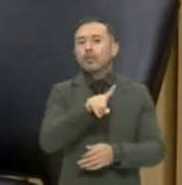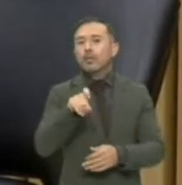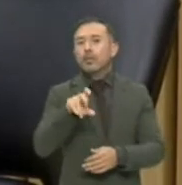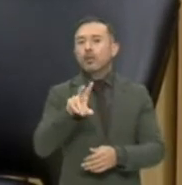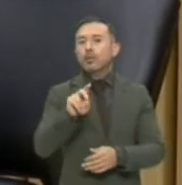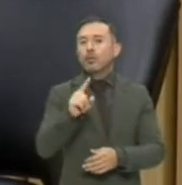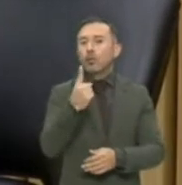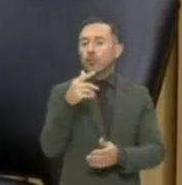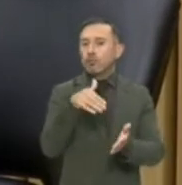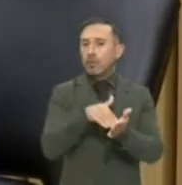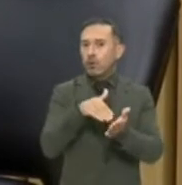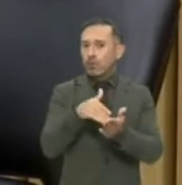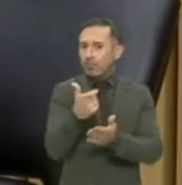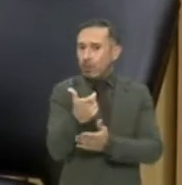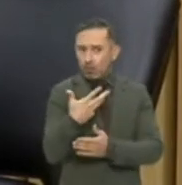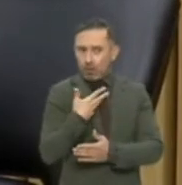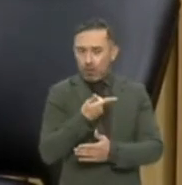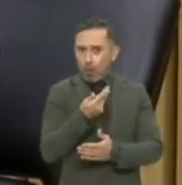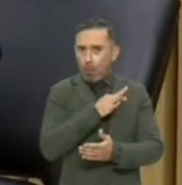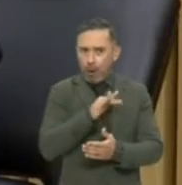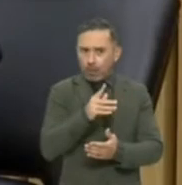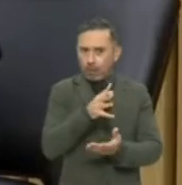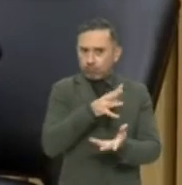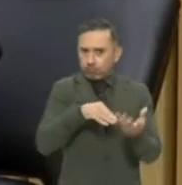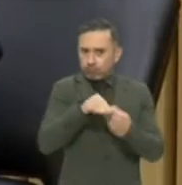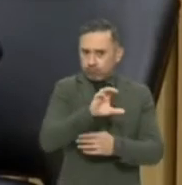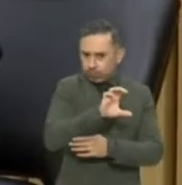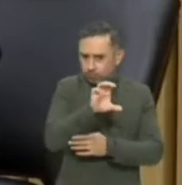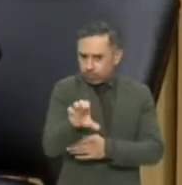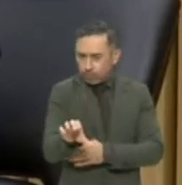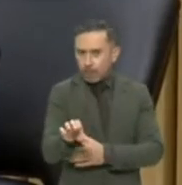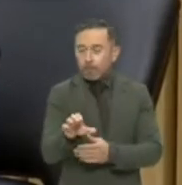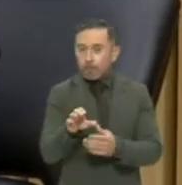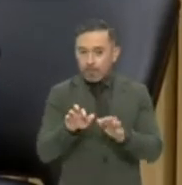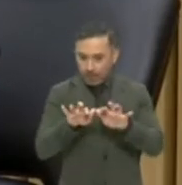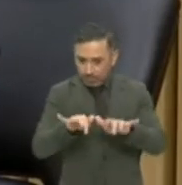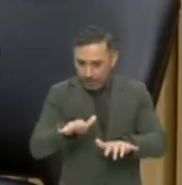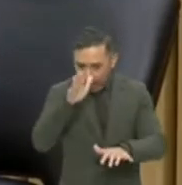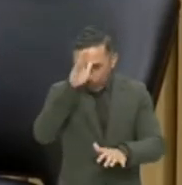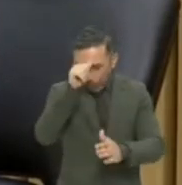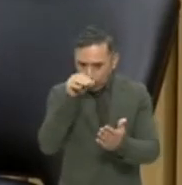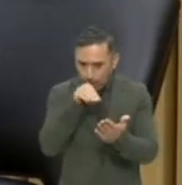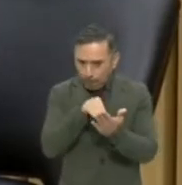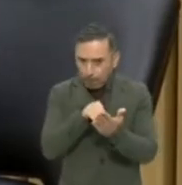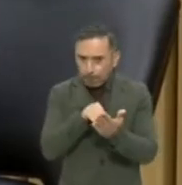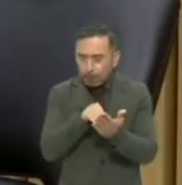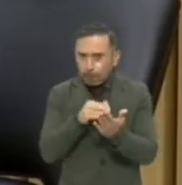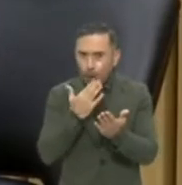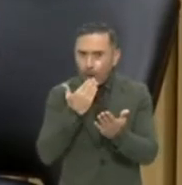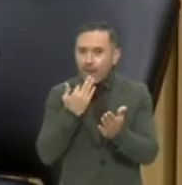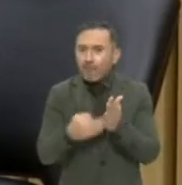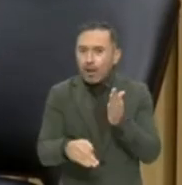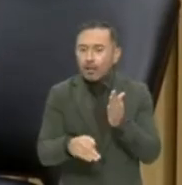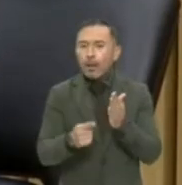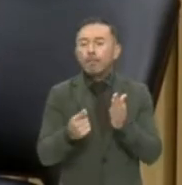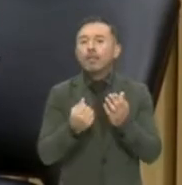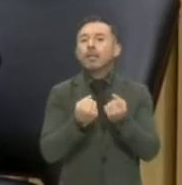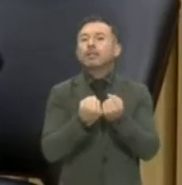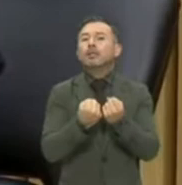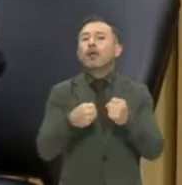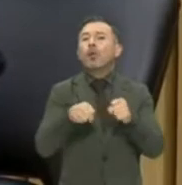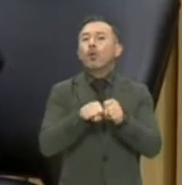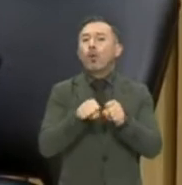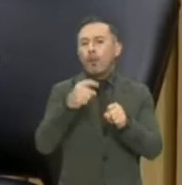pesos. No vemos reflejado tampoco en ese acuerdo el seguro de separación,